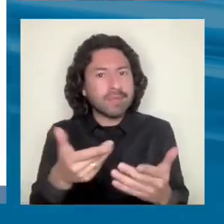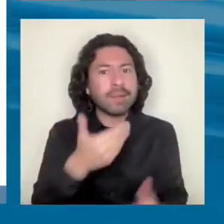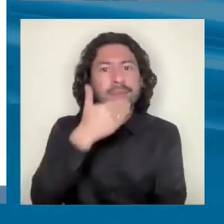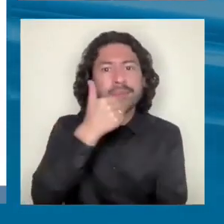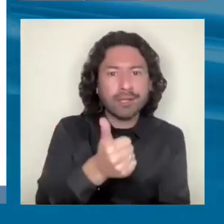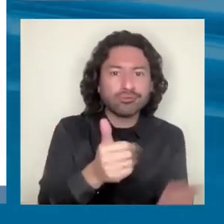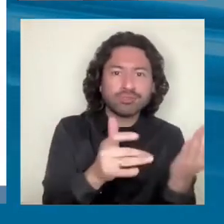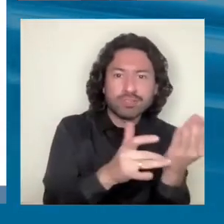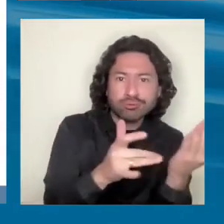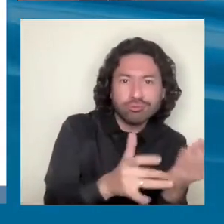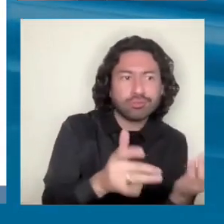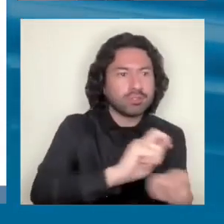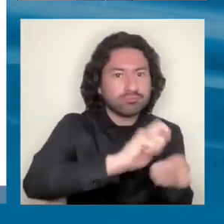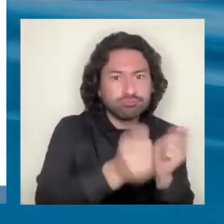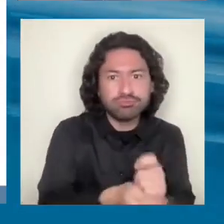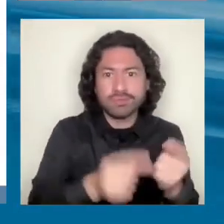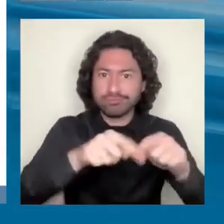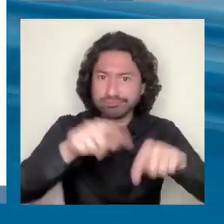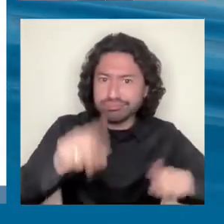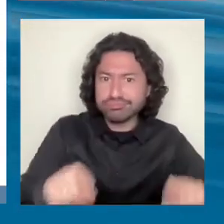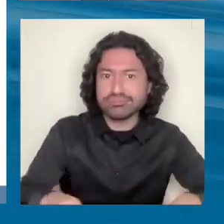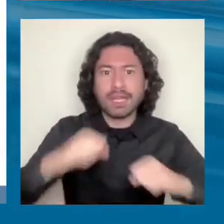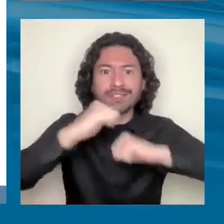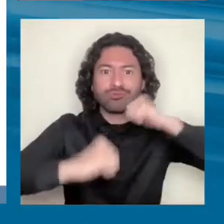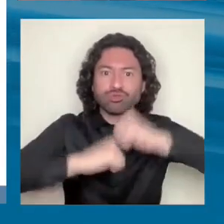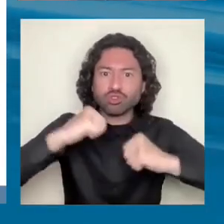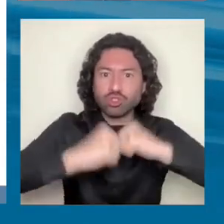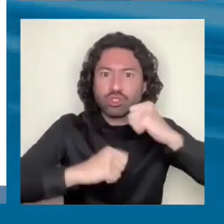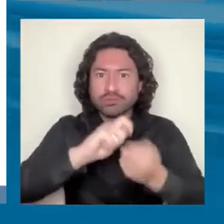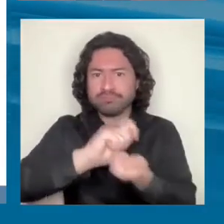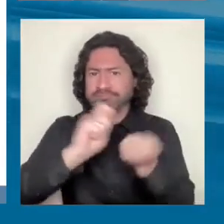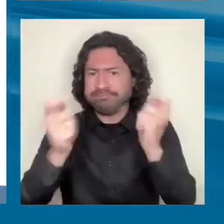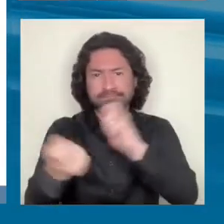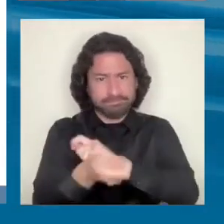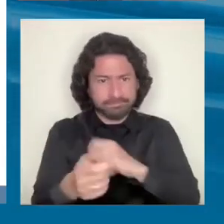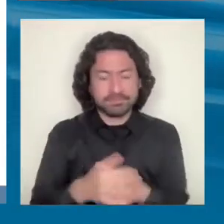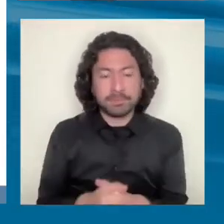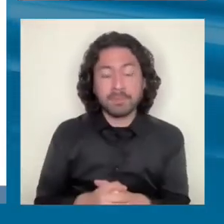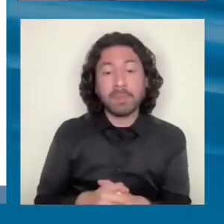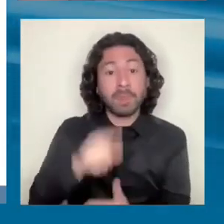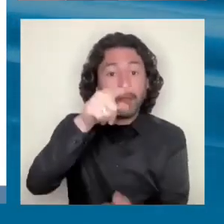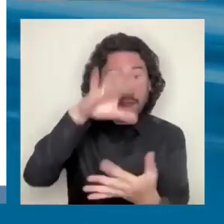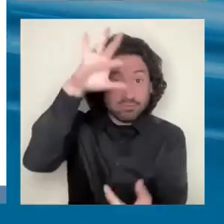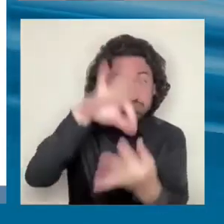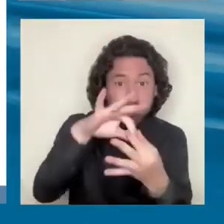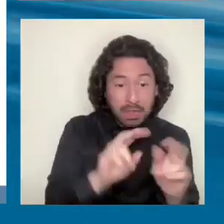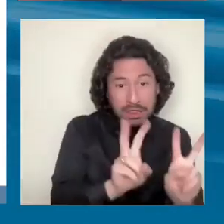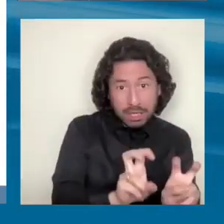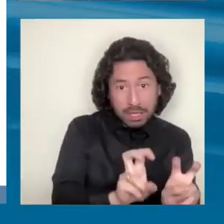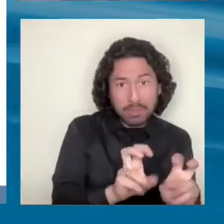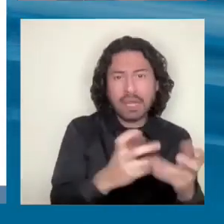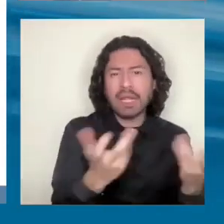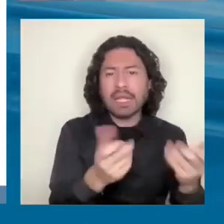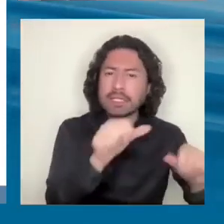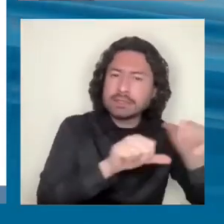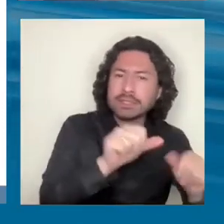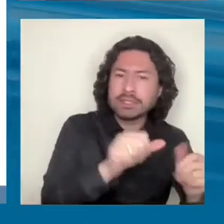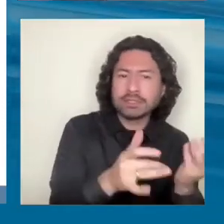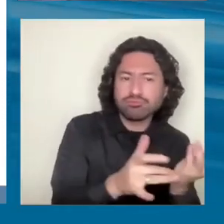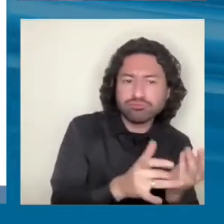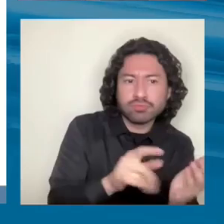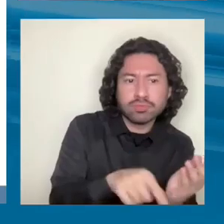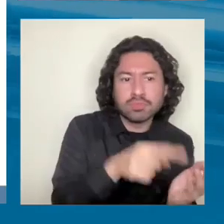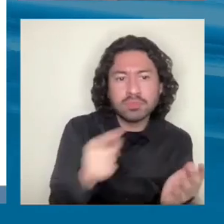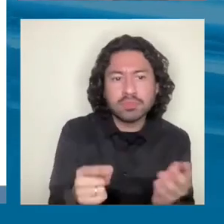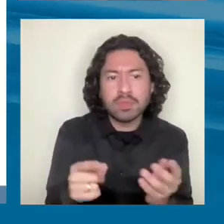diversificación y el cambio estructural virtuoso y se relacionan con temas como ciencia y tecnología, extensionismo tecnológico,